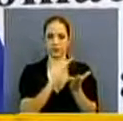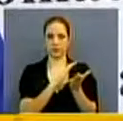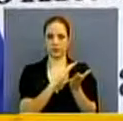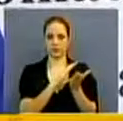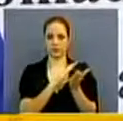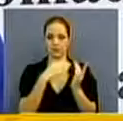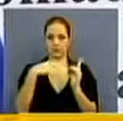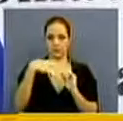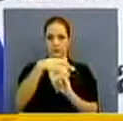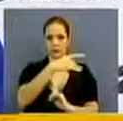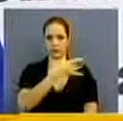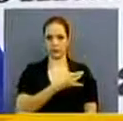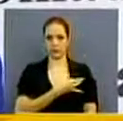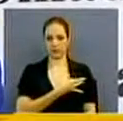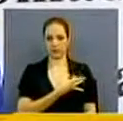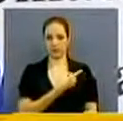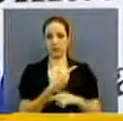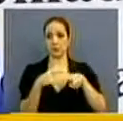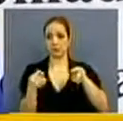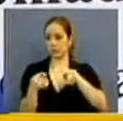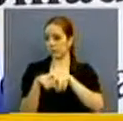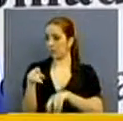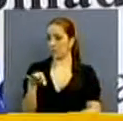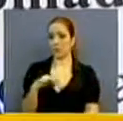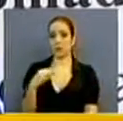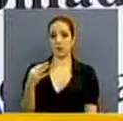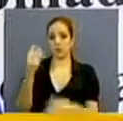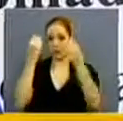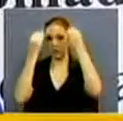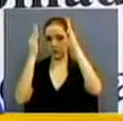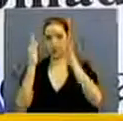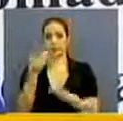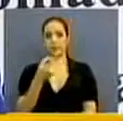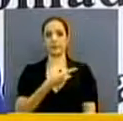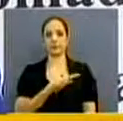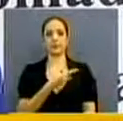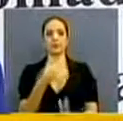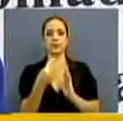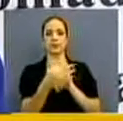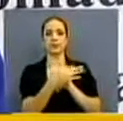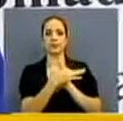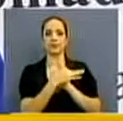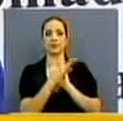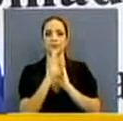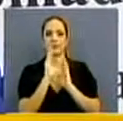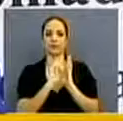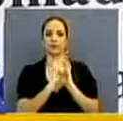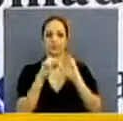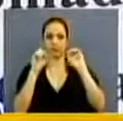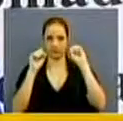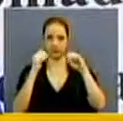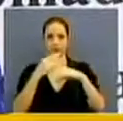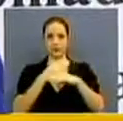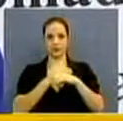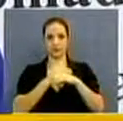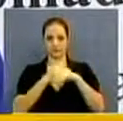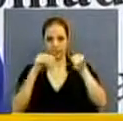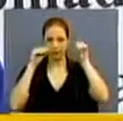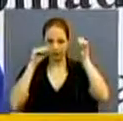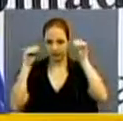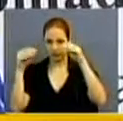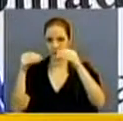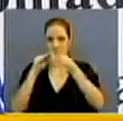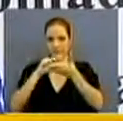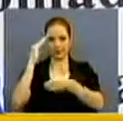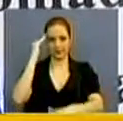de Valparaíso, Chile, pero también estamos formando profesores de la universidad que en su momento puedan convertirse en multiplicadores de